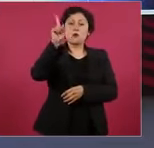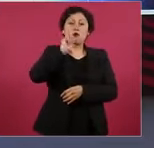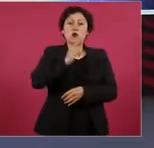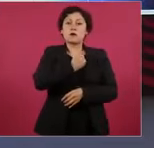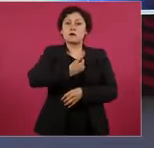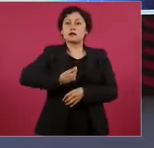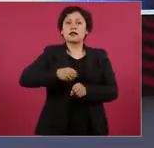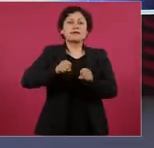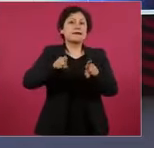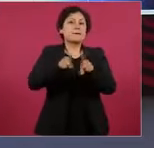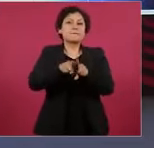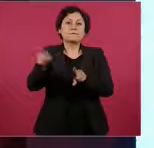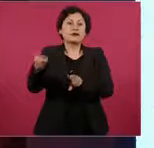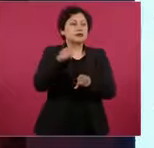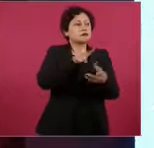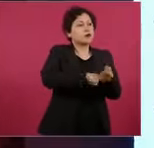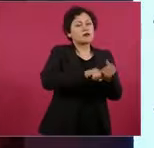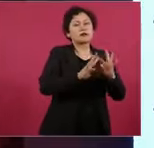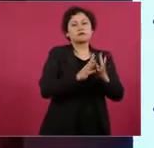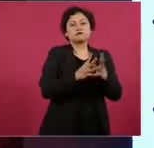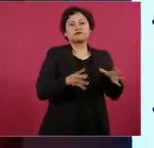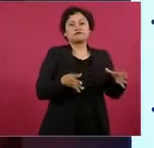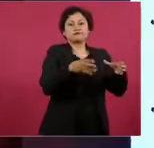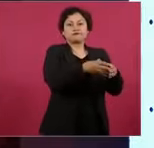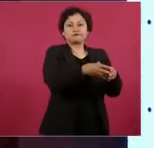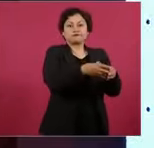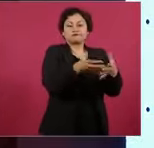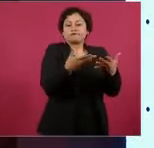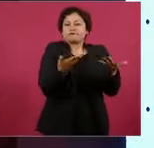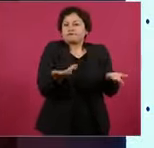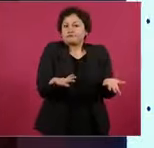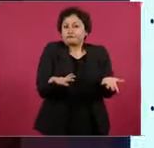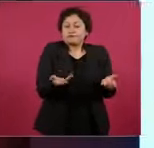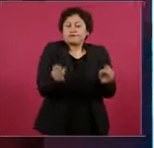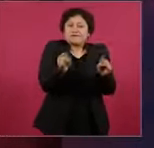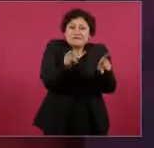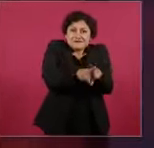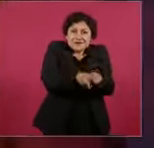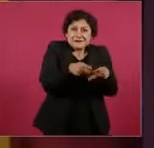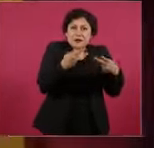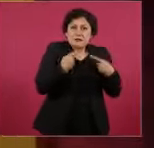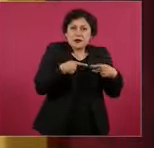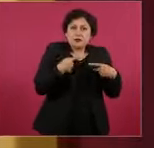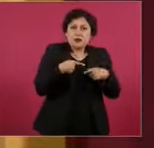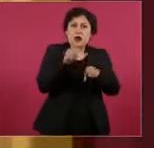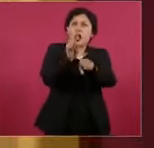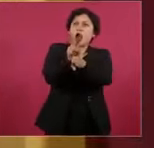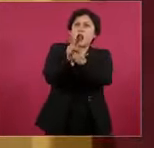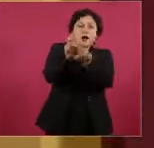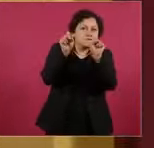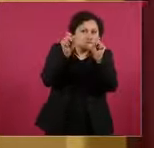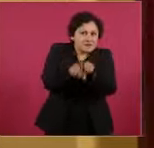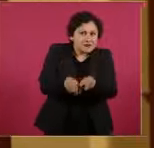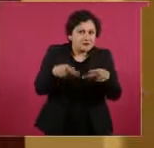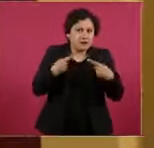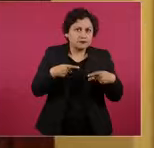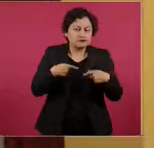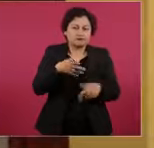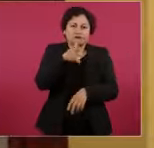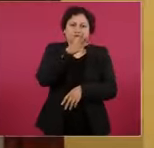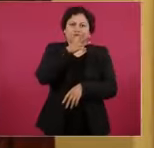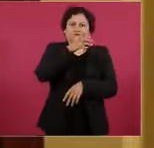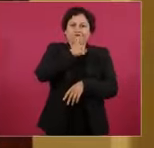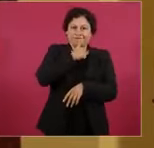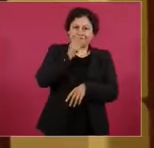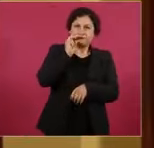preside el Consejo de la Judicatura. Entonces, es integrado por los mismos miembros del Poder Judiciales, juez y parte en